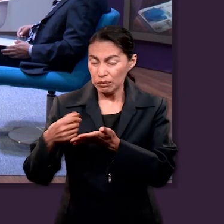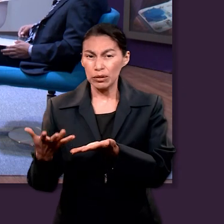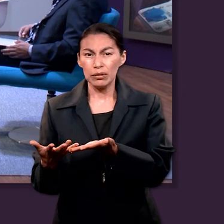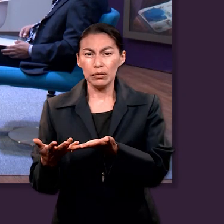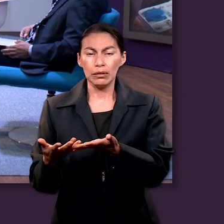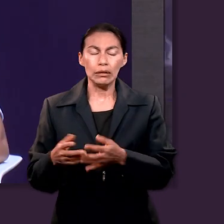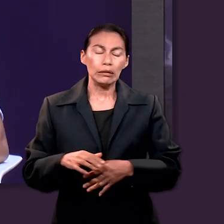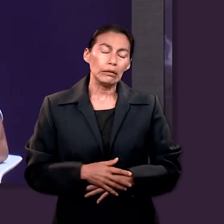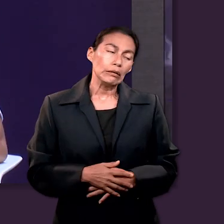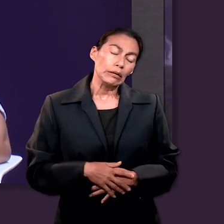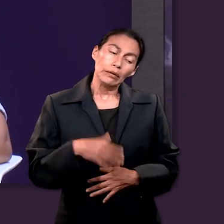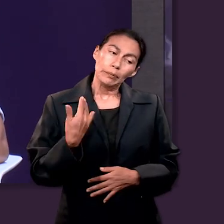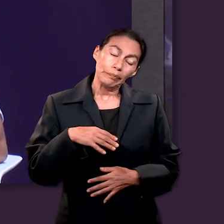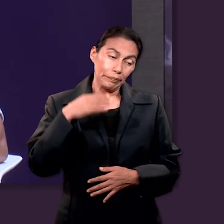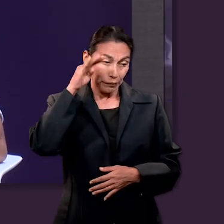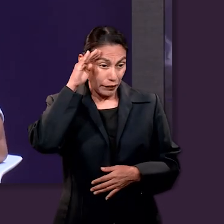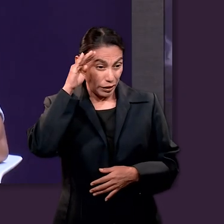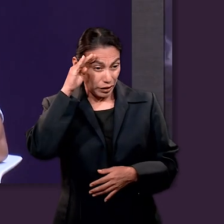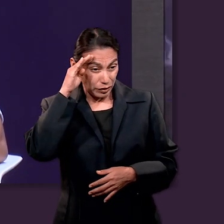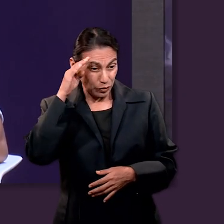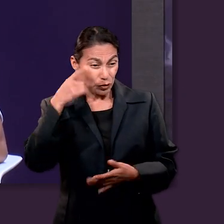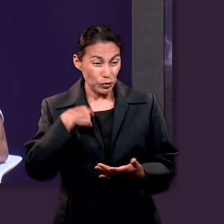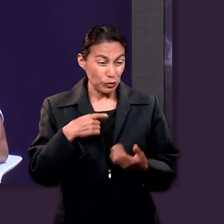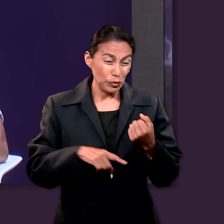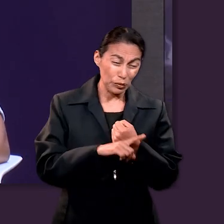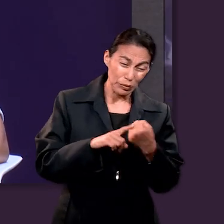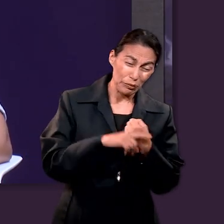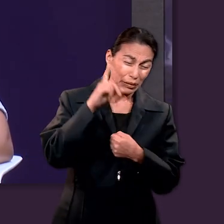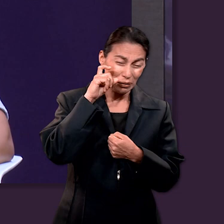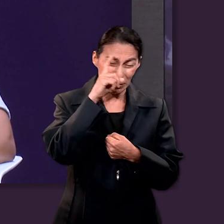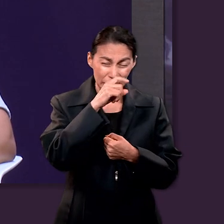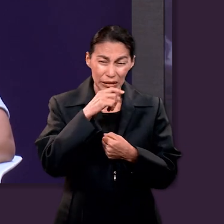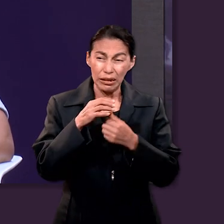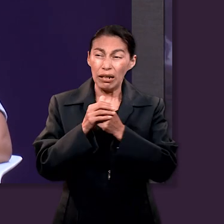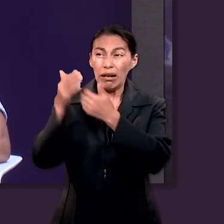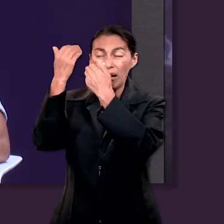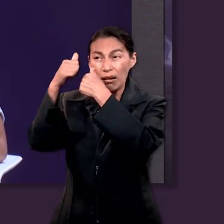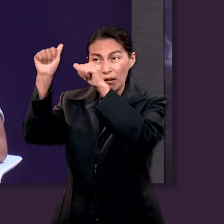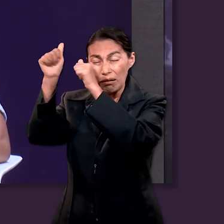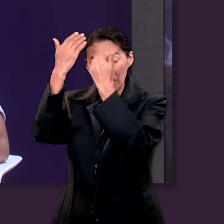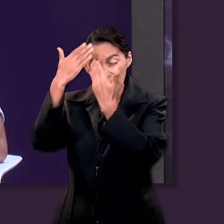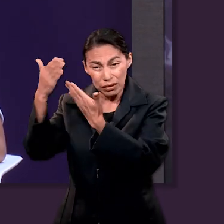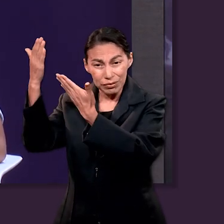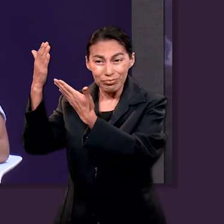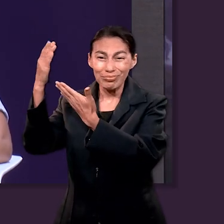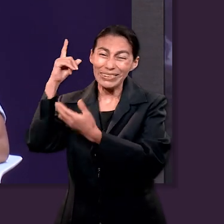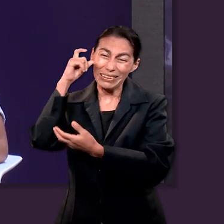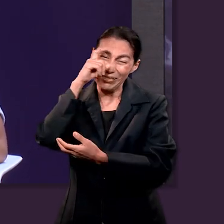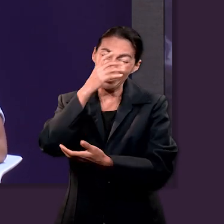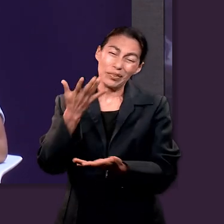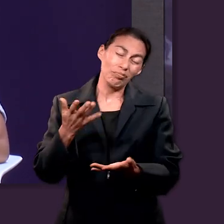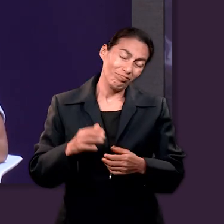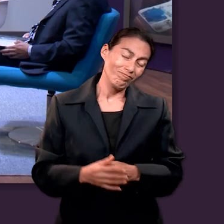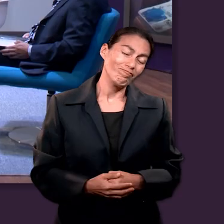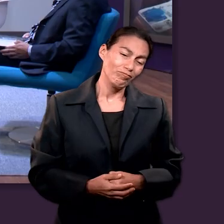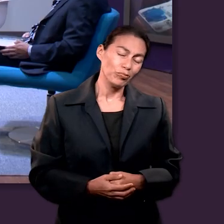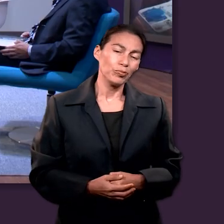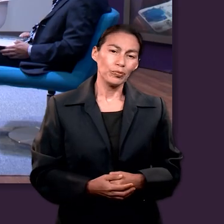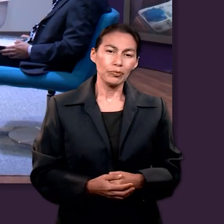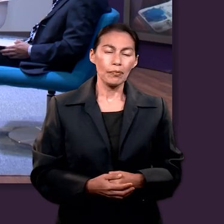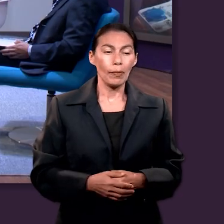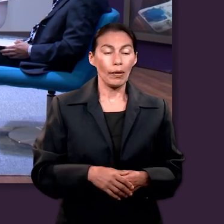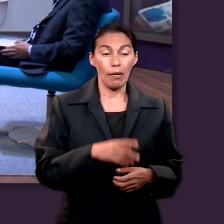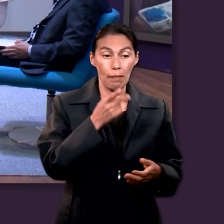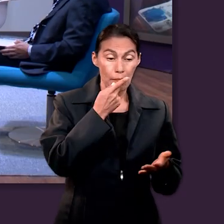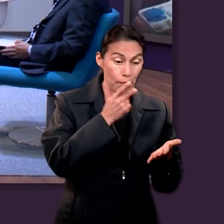Creo que es bien difícil alabar a Dios en momentos difíciles, ¿no? Creo que en lo que menos pensamos es en la alabanza. Y